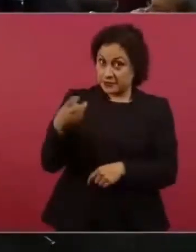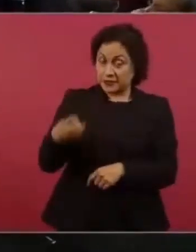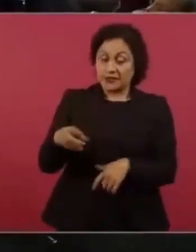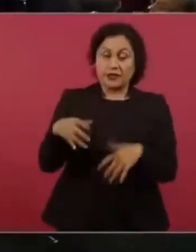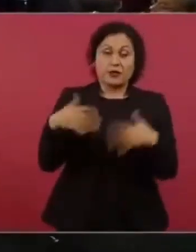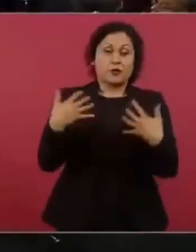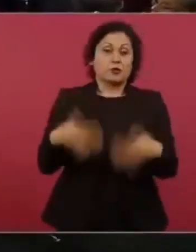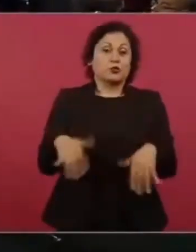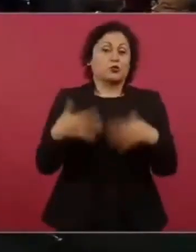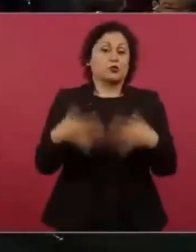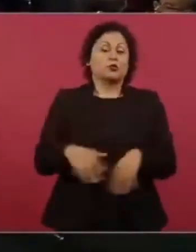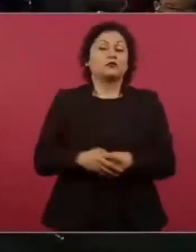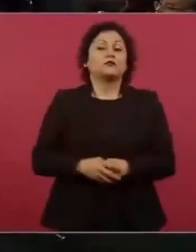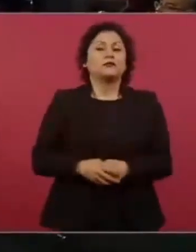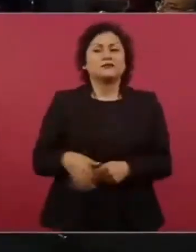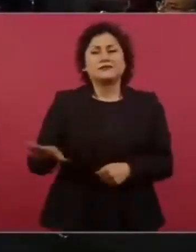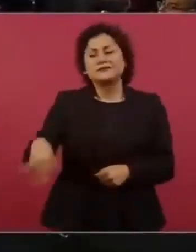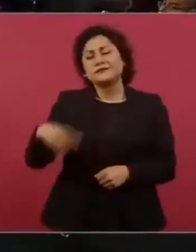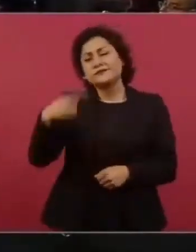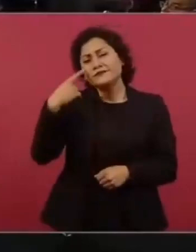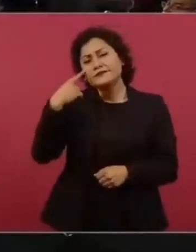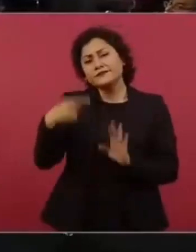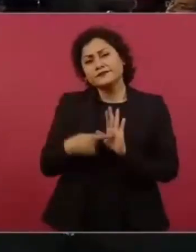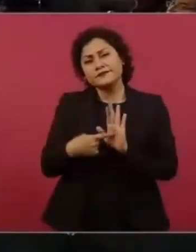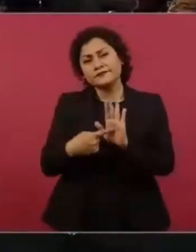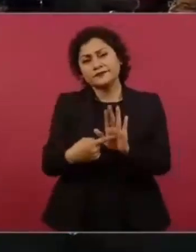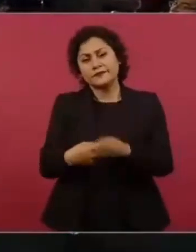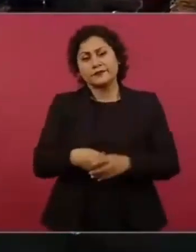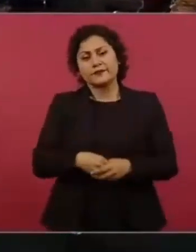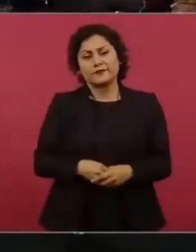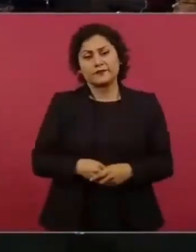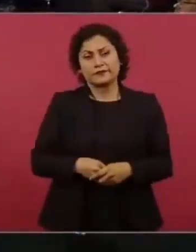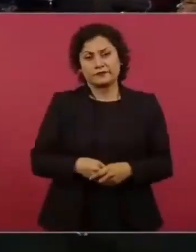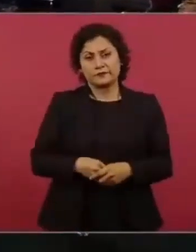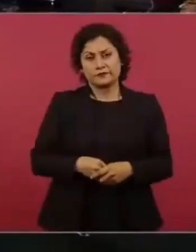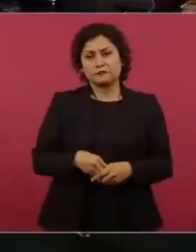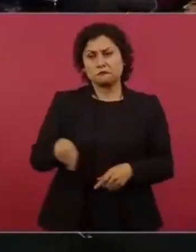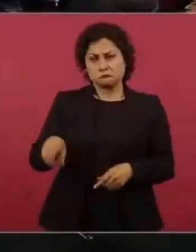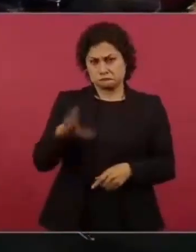gráfica,